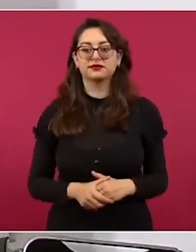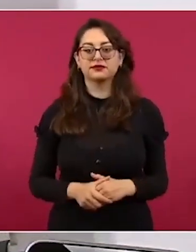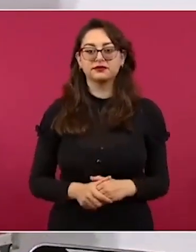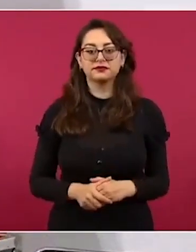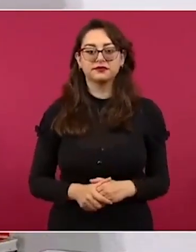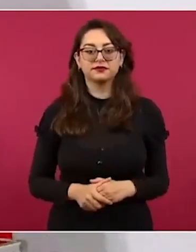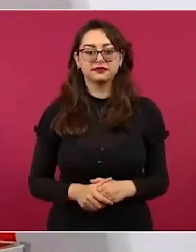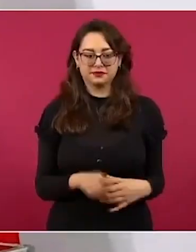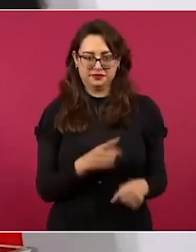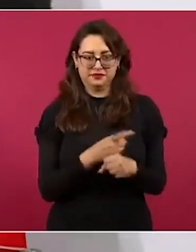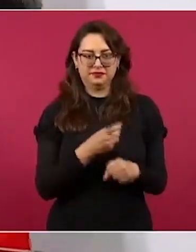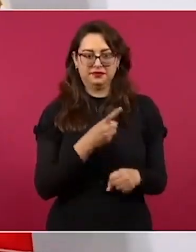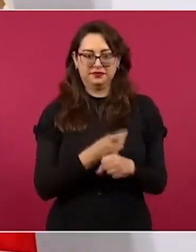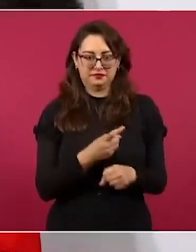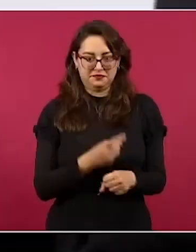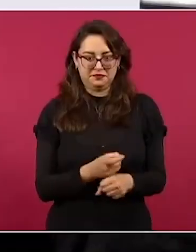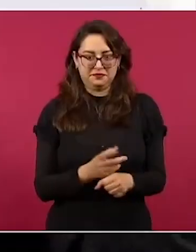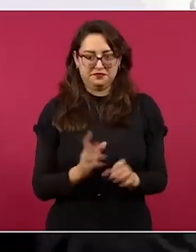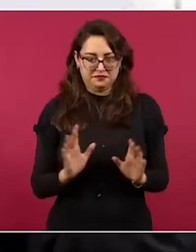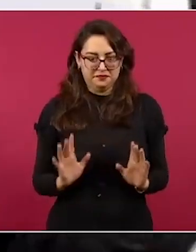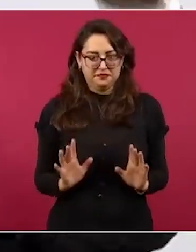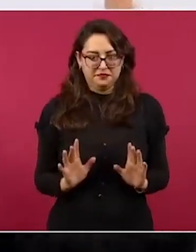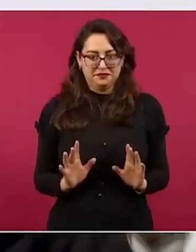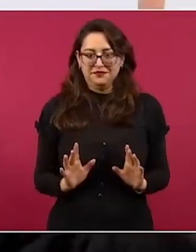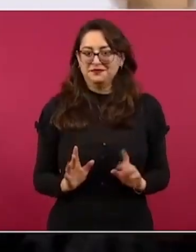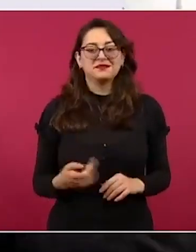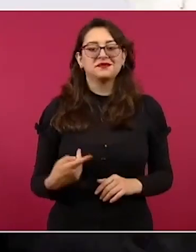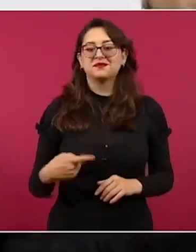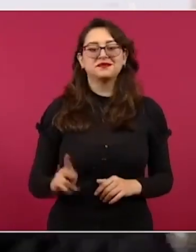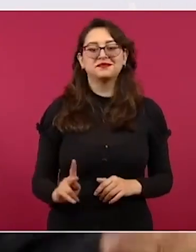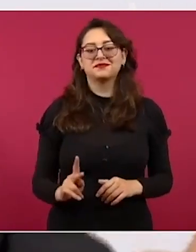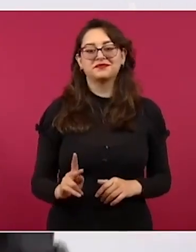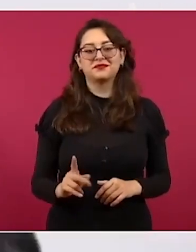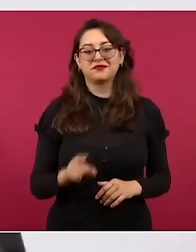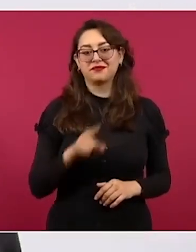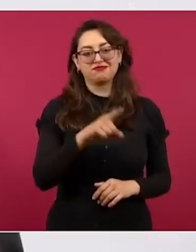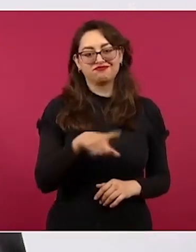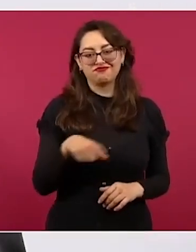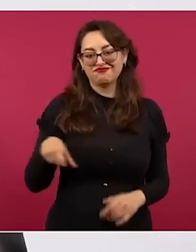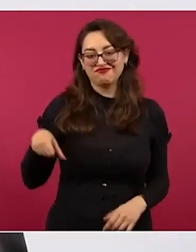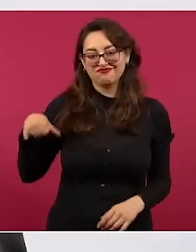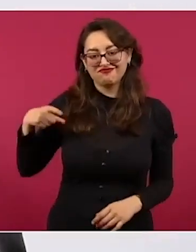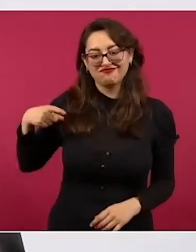Y él tiene muchísimo más, pero muchísimo más dinero.